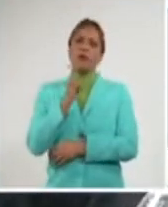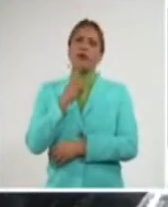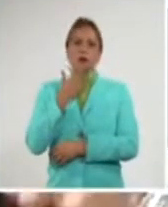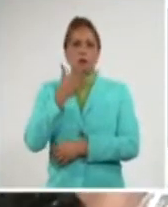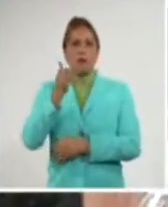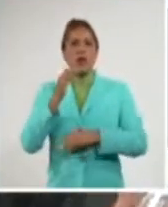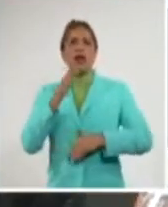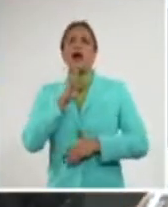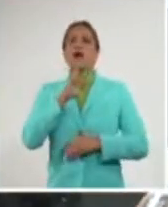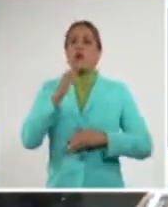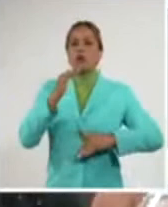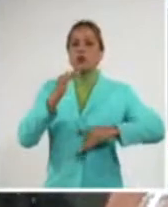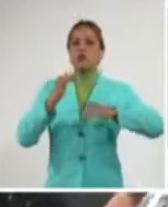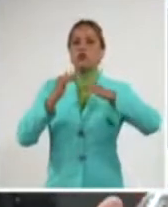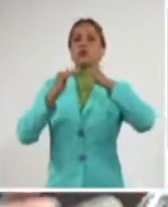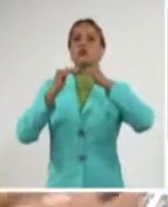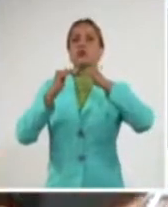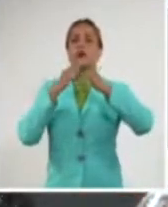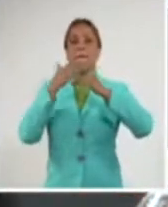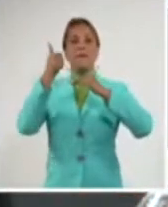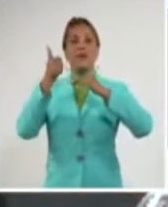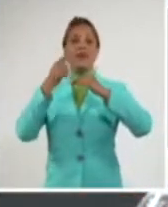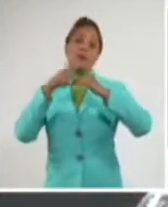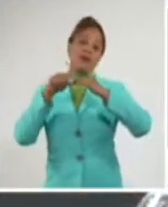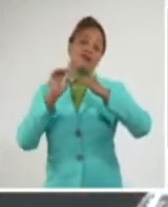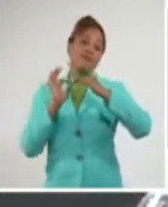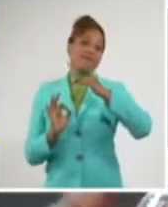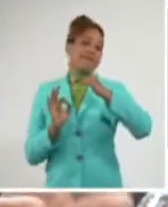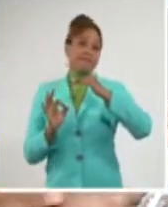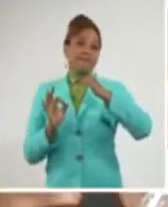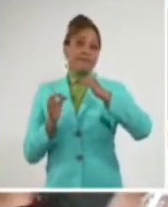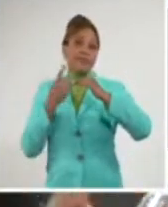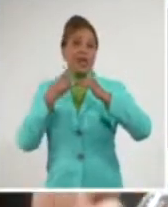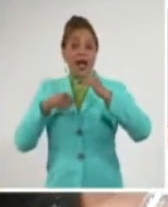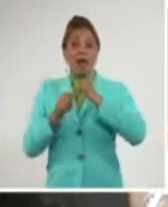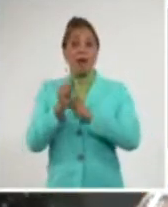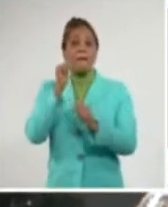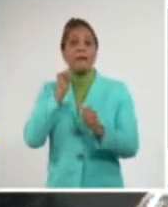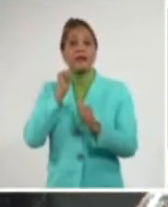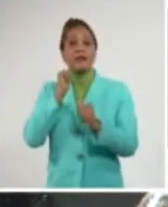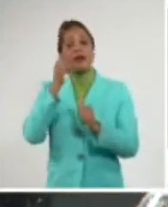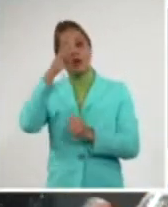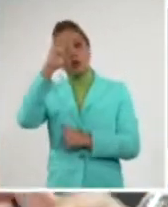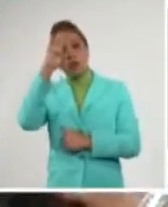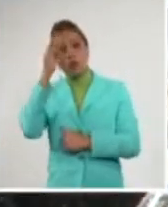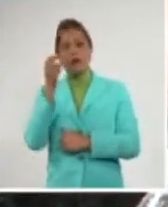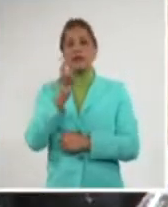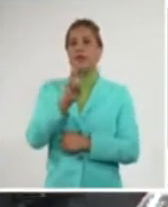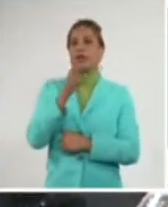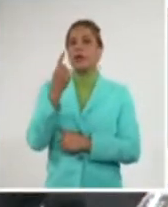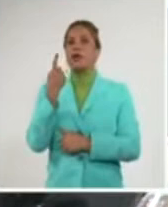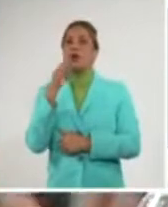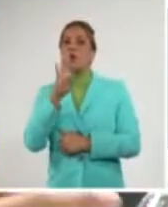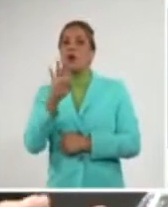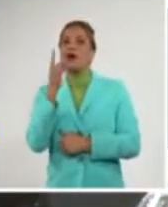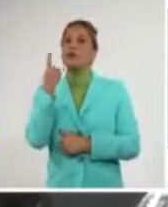subieron, mejoró, pero ya esto pasa cíclicamente, Cuba cada tres o cuatro años tiene